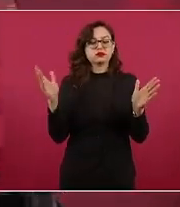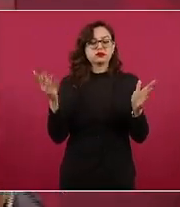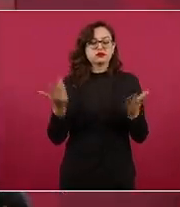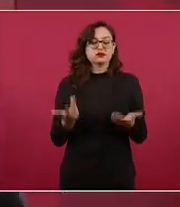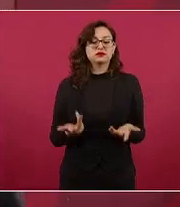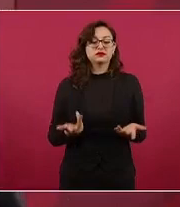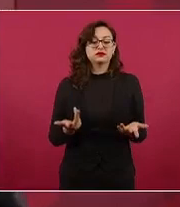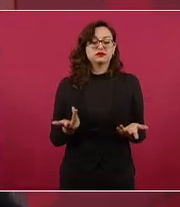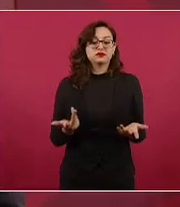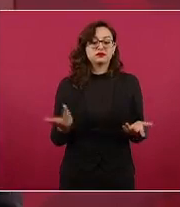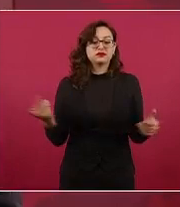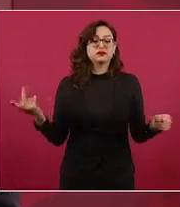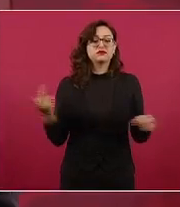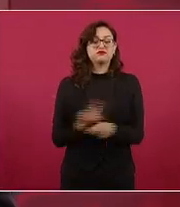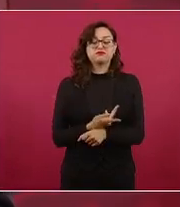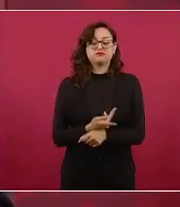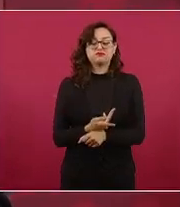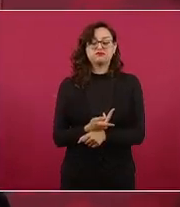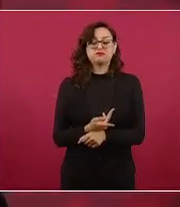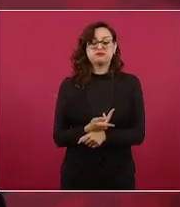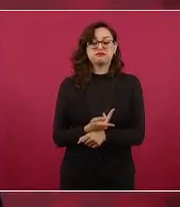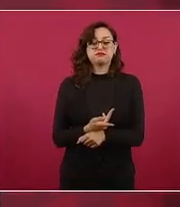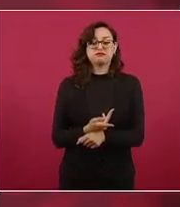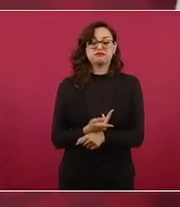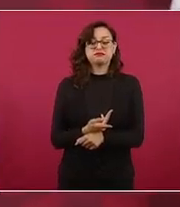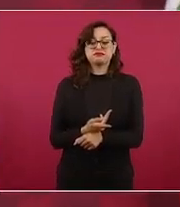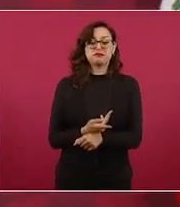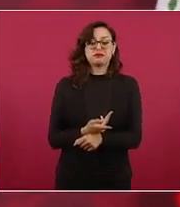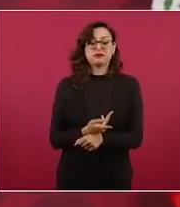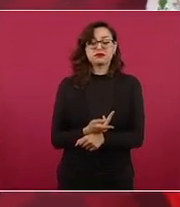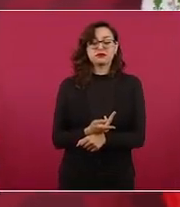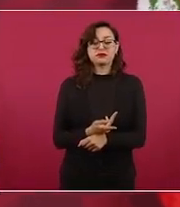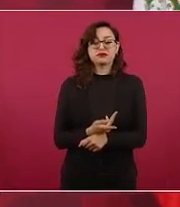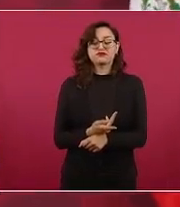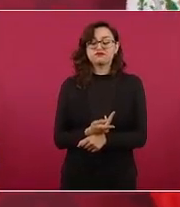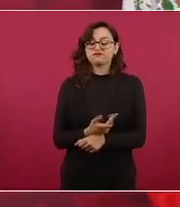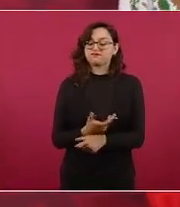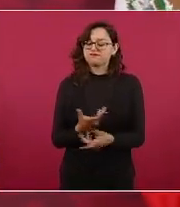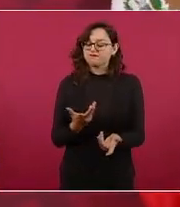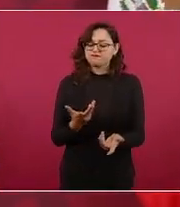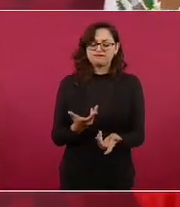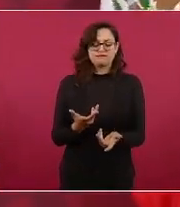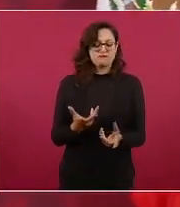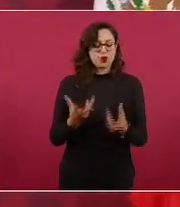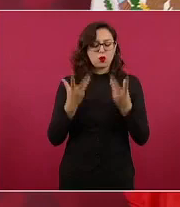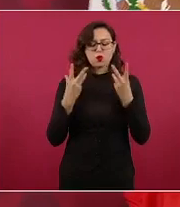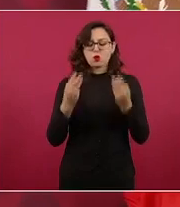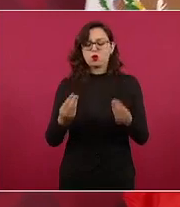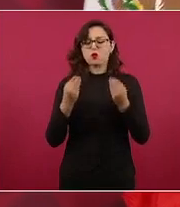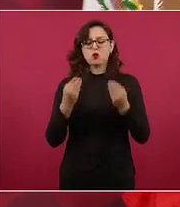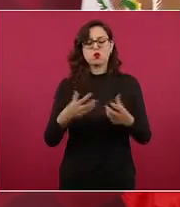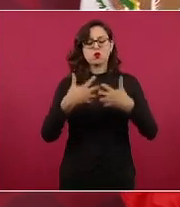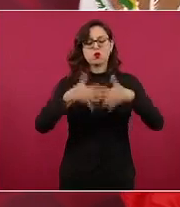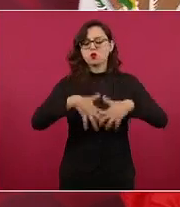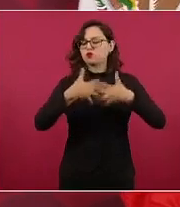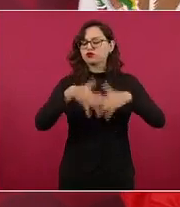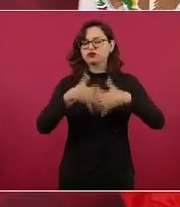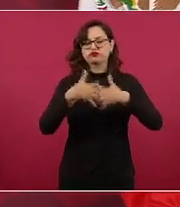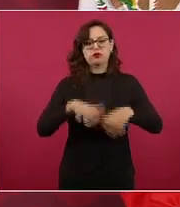se aprobaron demasiadas industrias